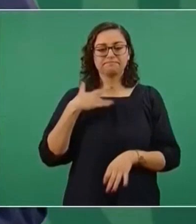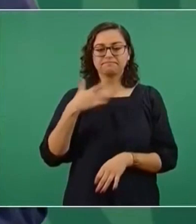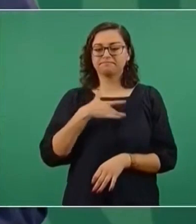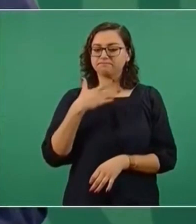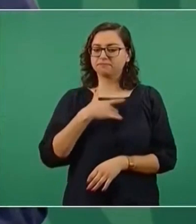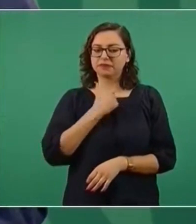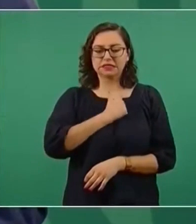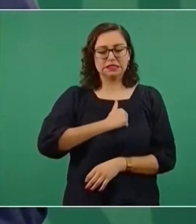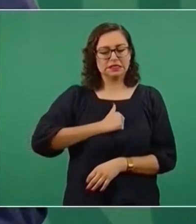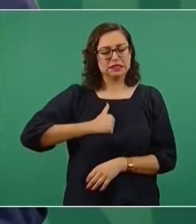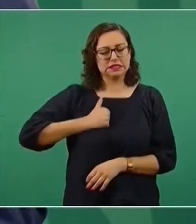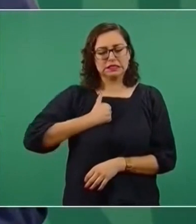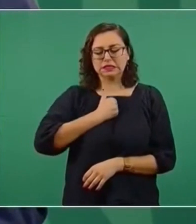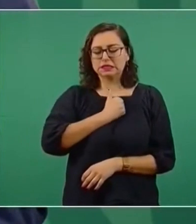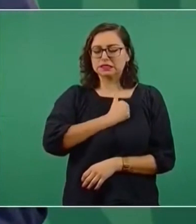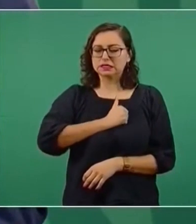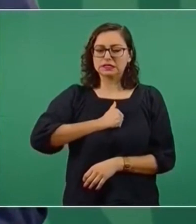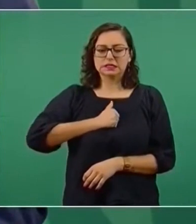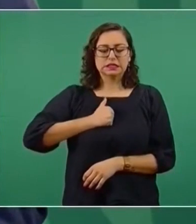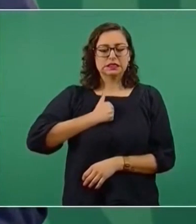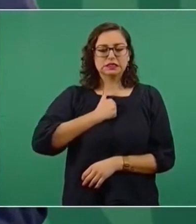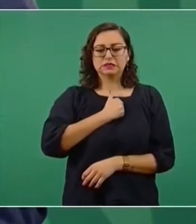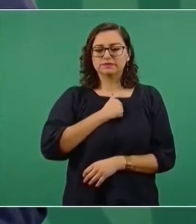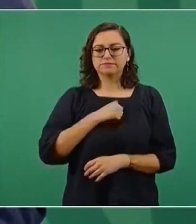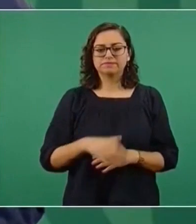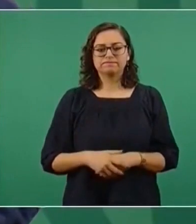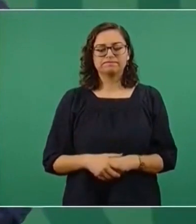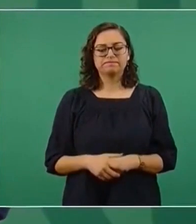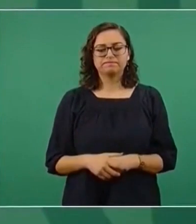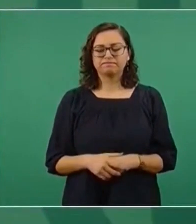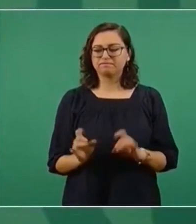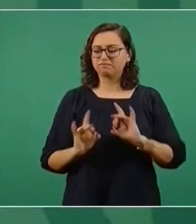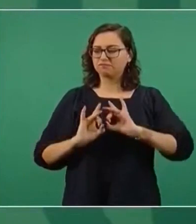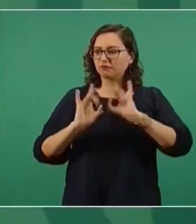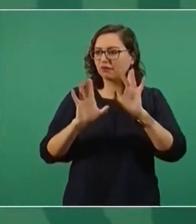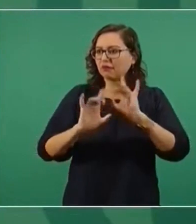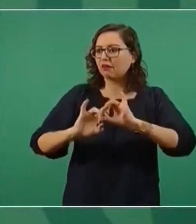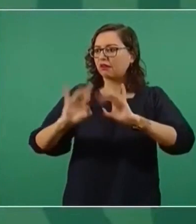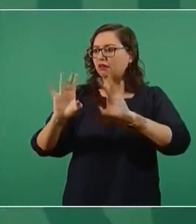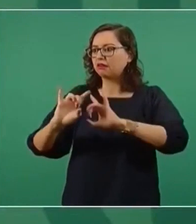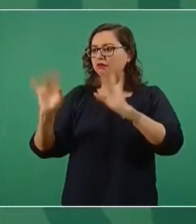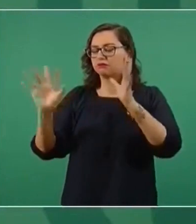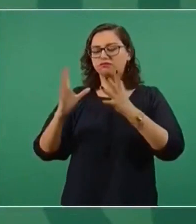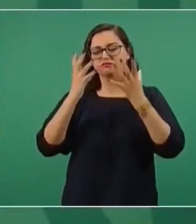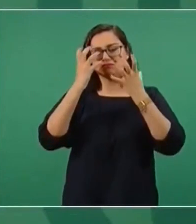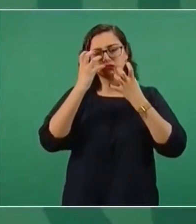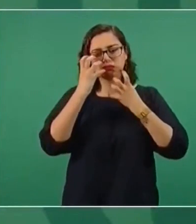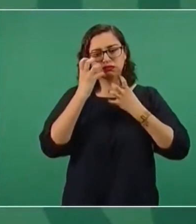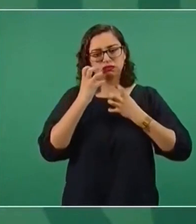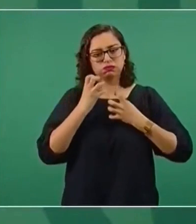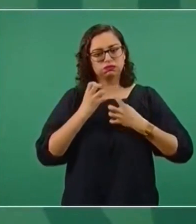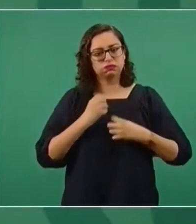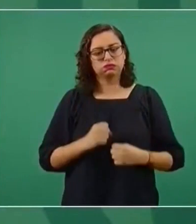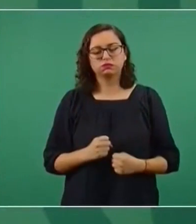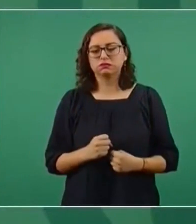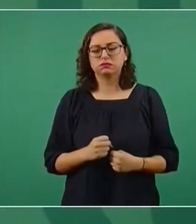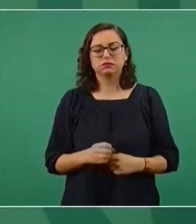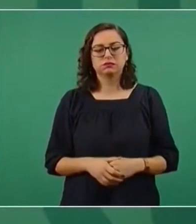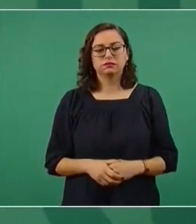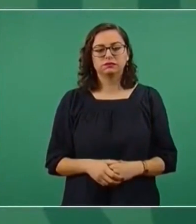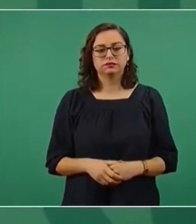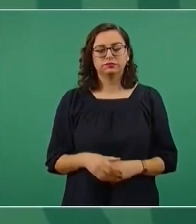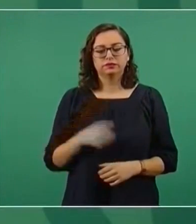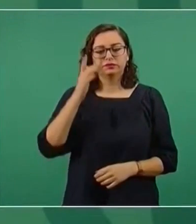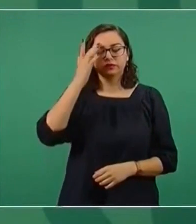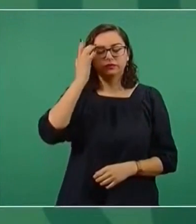Realmente es muy triste que estas cosas sucedan y